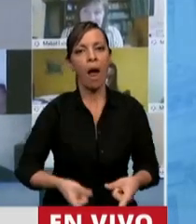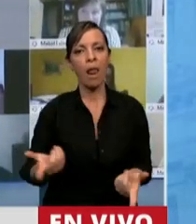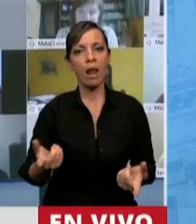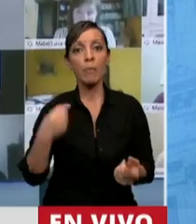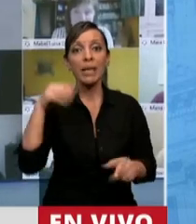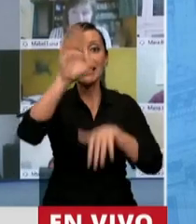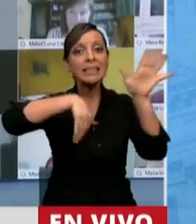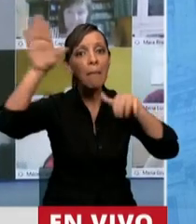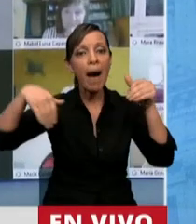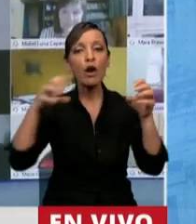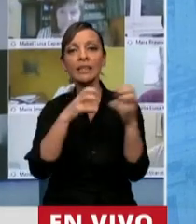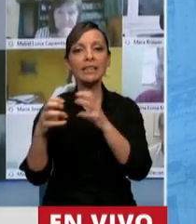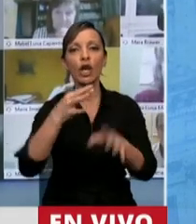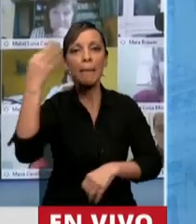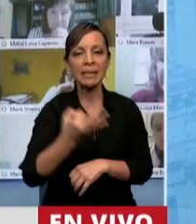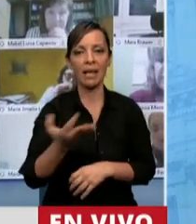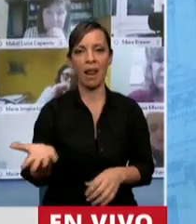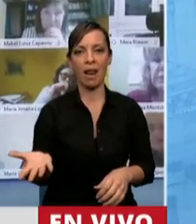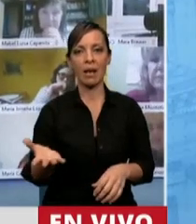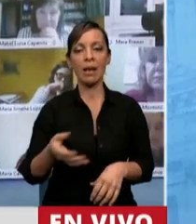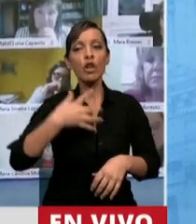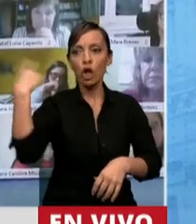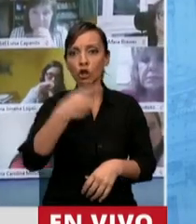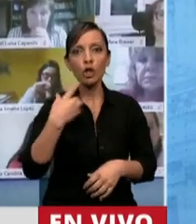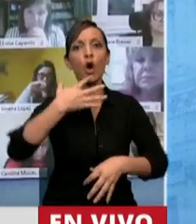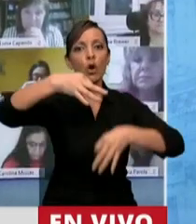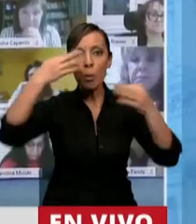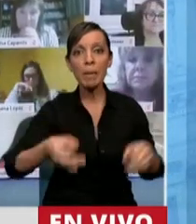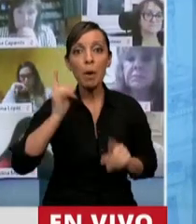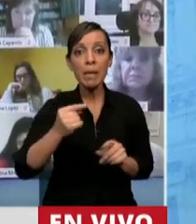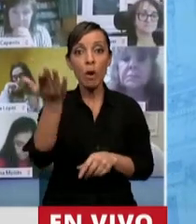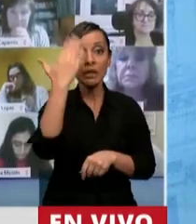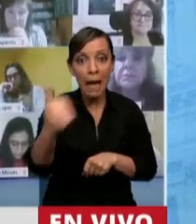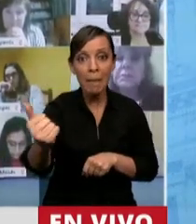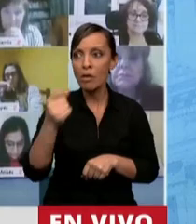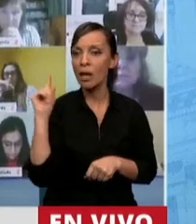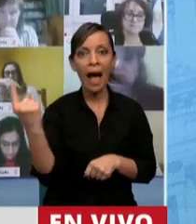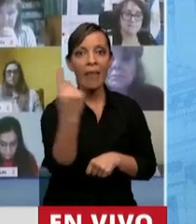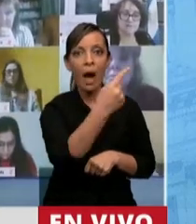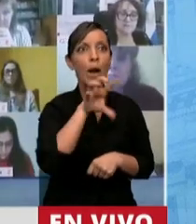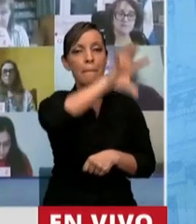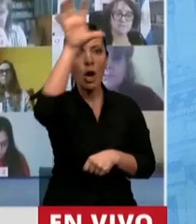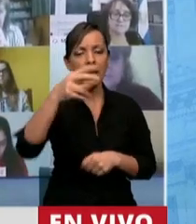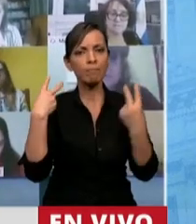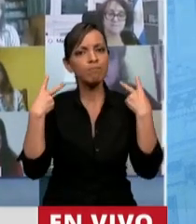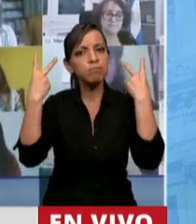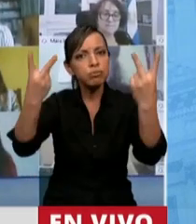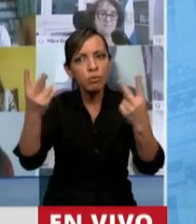convocó a una sesión especial, y porque cumpliendo ese mandato desde cada una de las provincias,